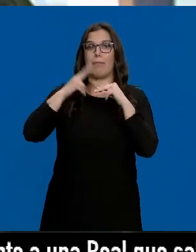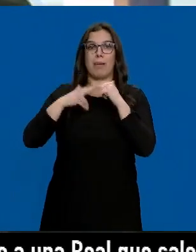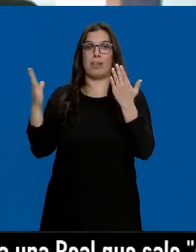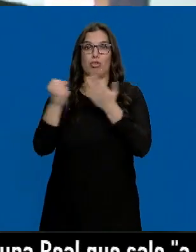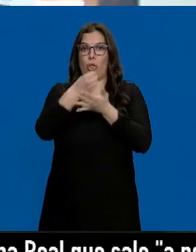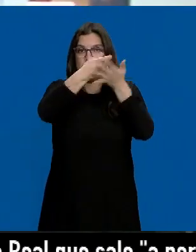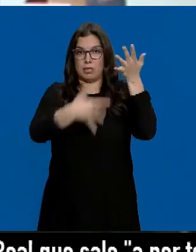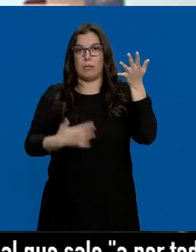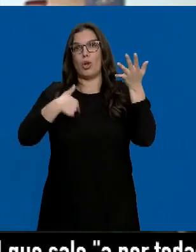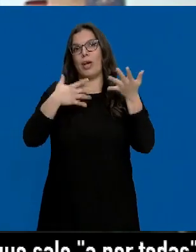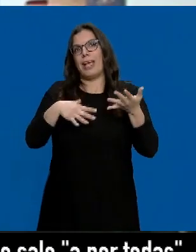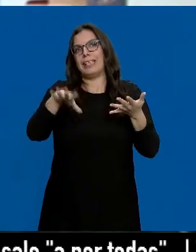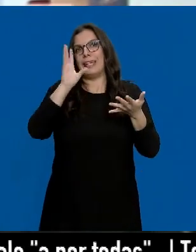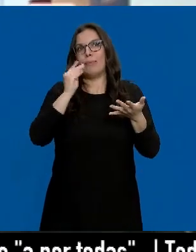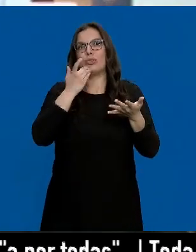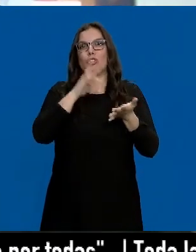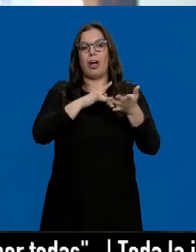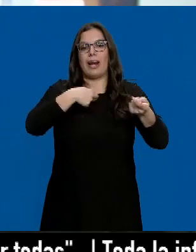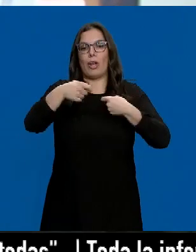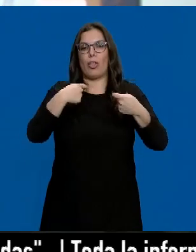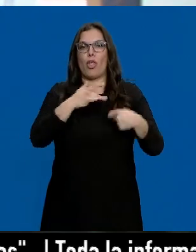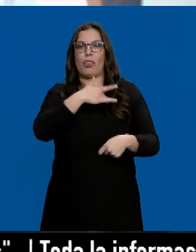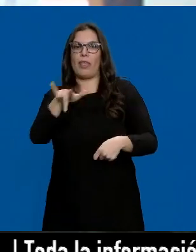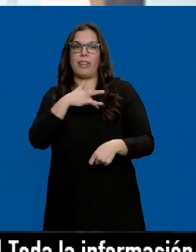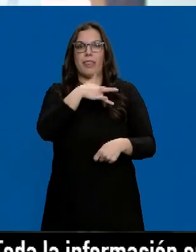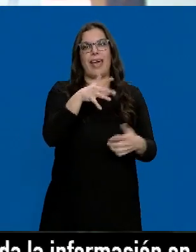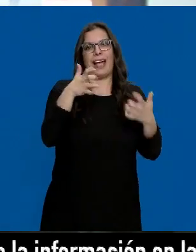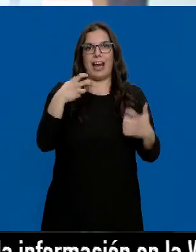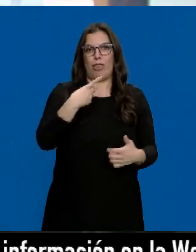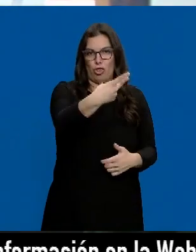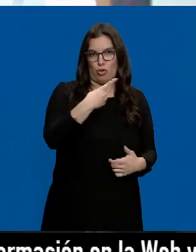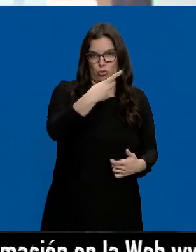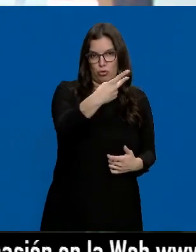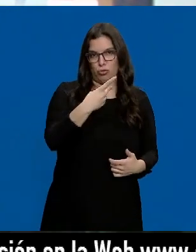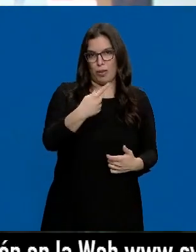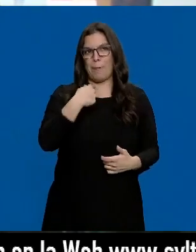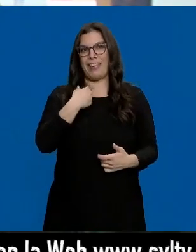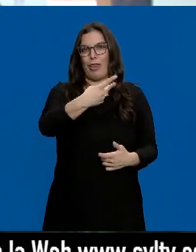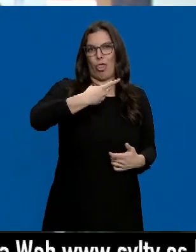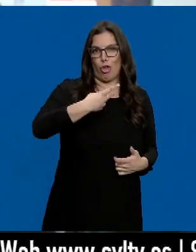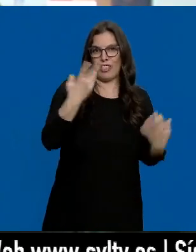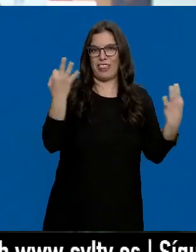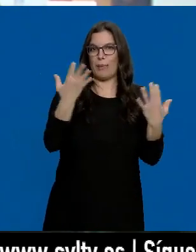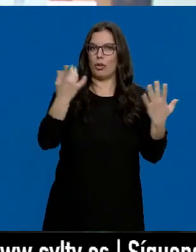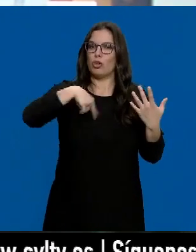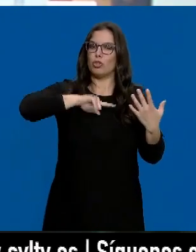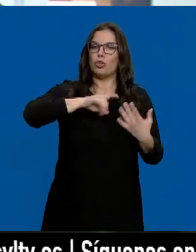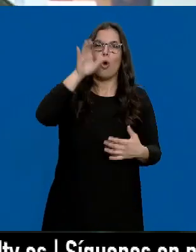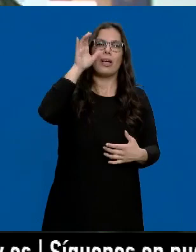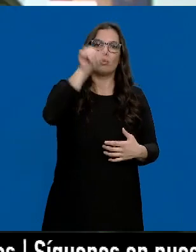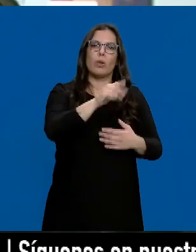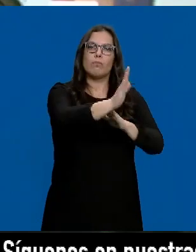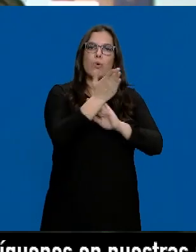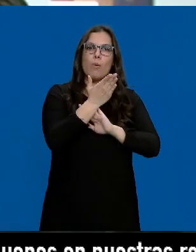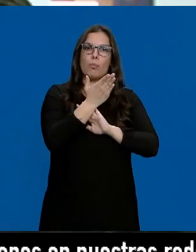pero entendemos que en una negociación todo el mundo tiene que ganar y todo el mundo tiene algo que perder. Entonces estamos dispuestos a escuchar la